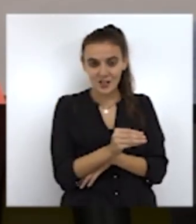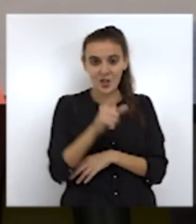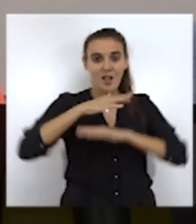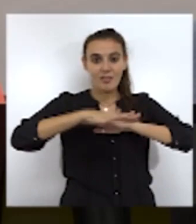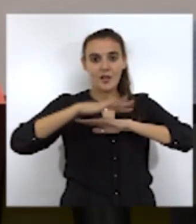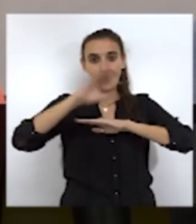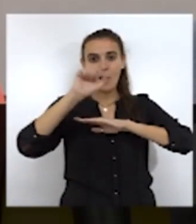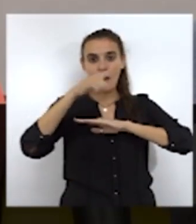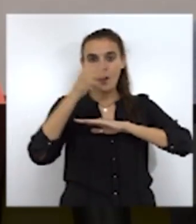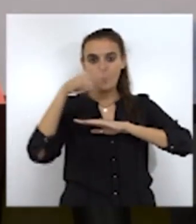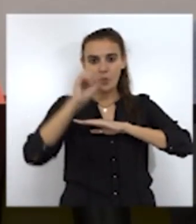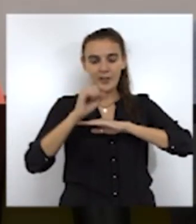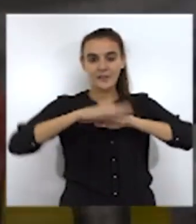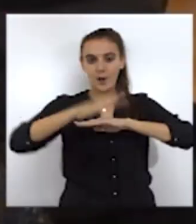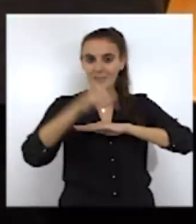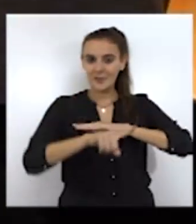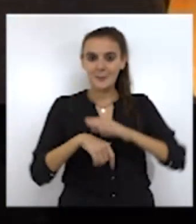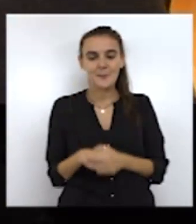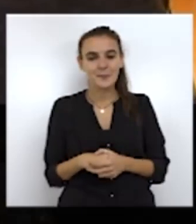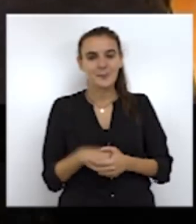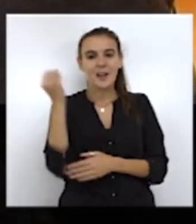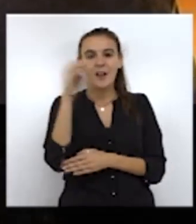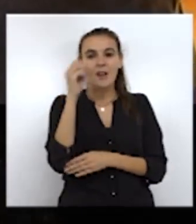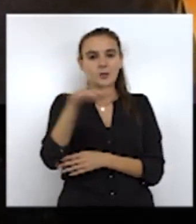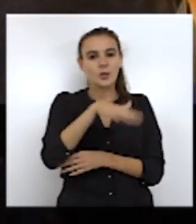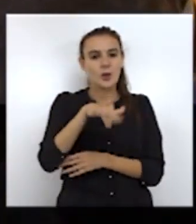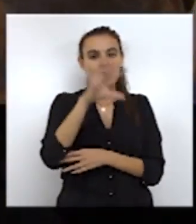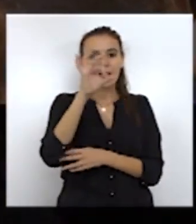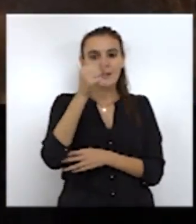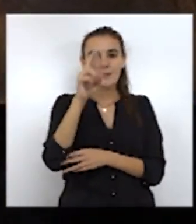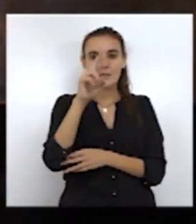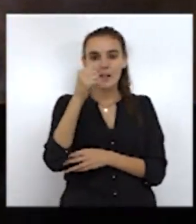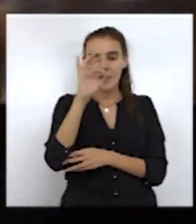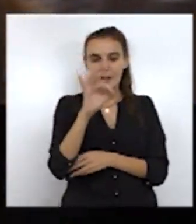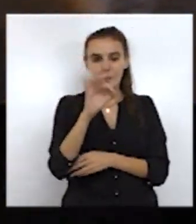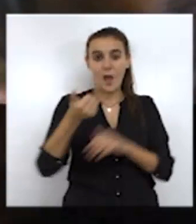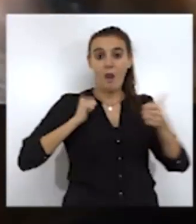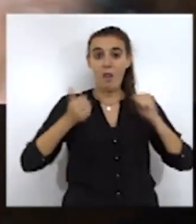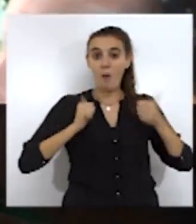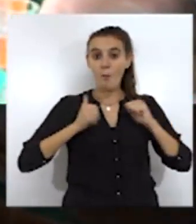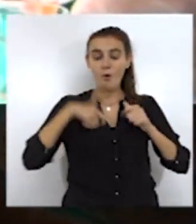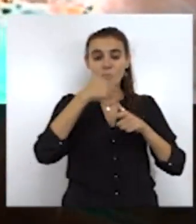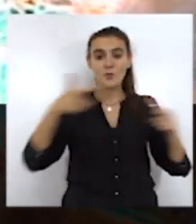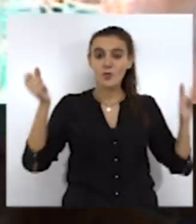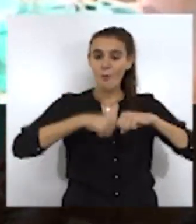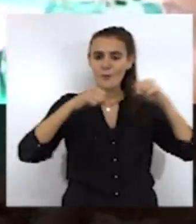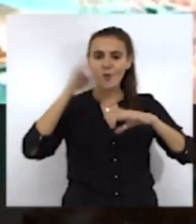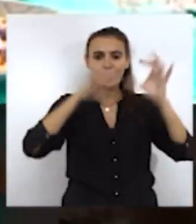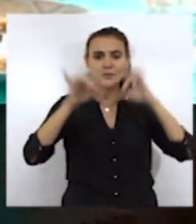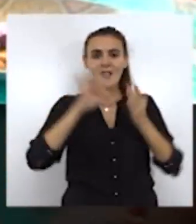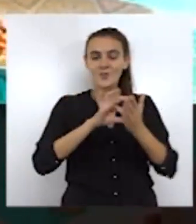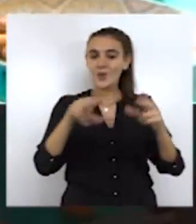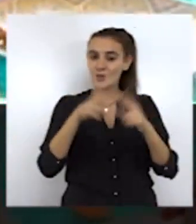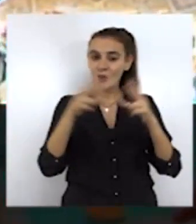del Mar de Alborán y de las aguas adyacentes. El acto se ha desarrollado en el Sarao. La Mochila de Mayores es una actividad organizada por los